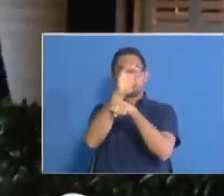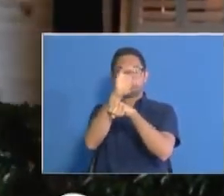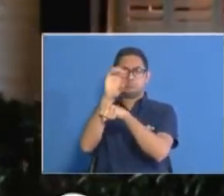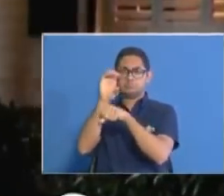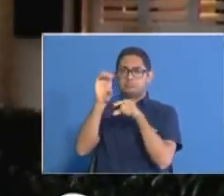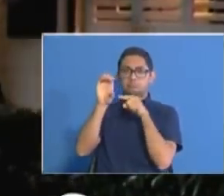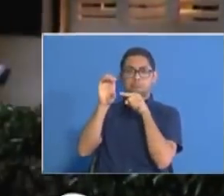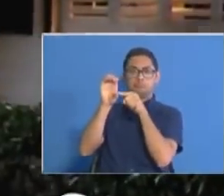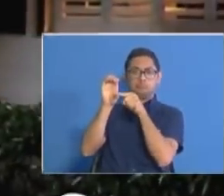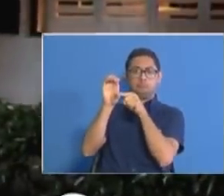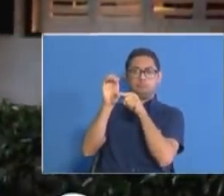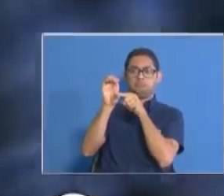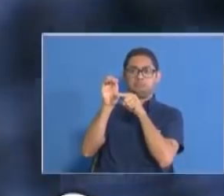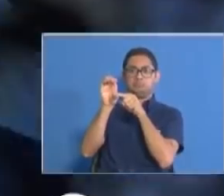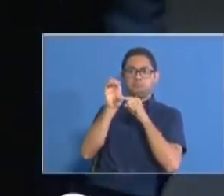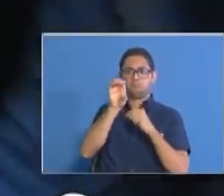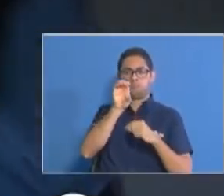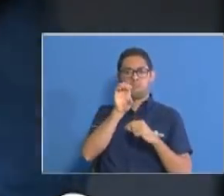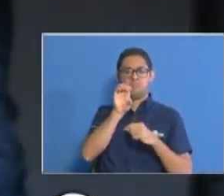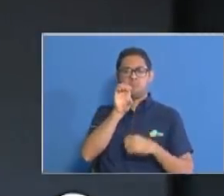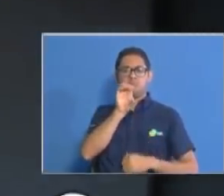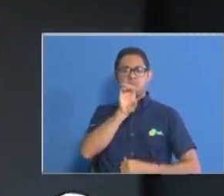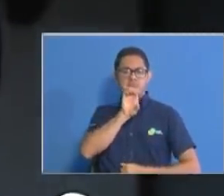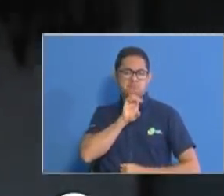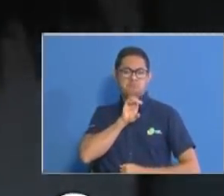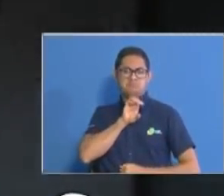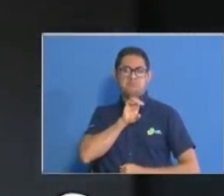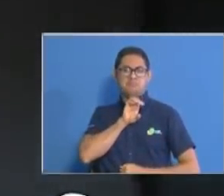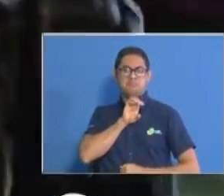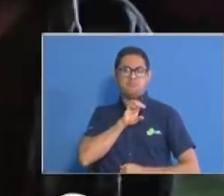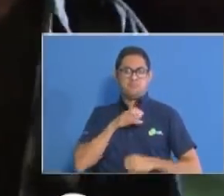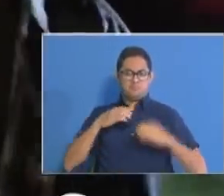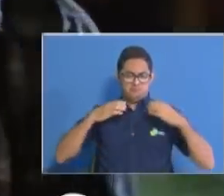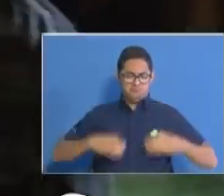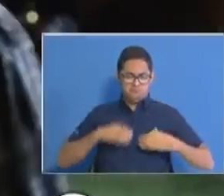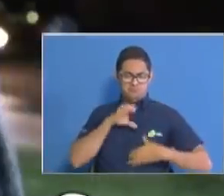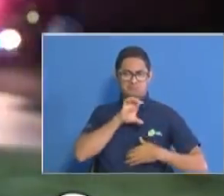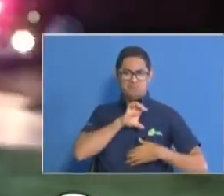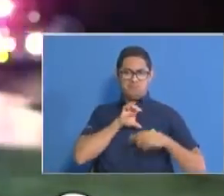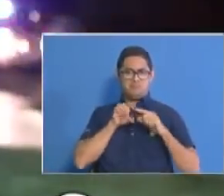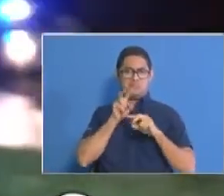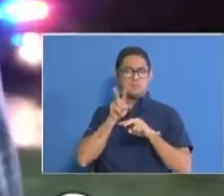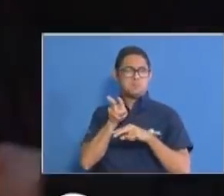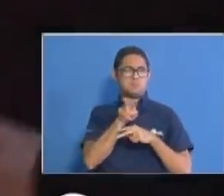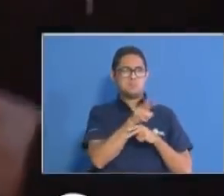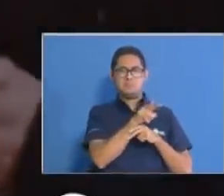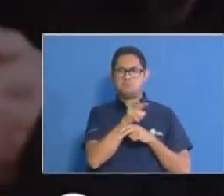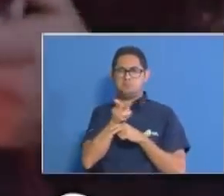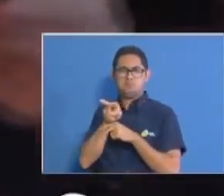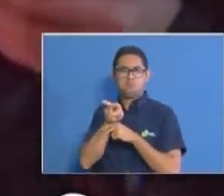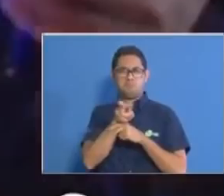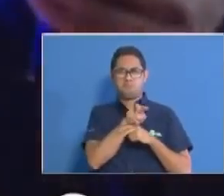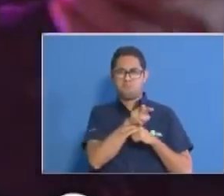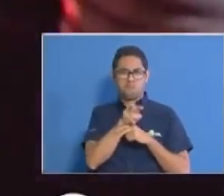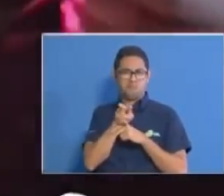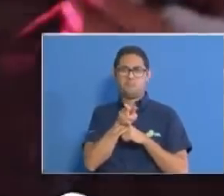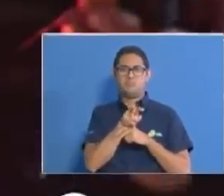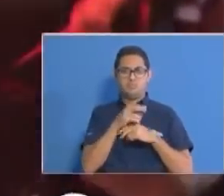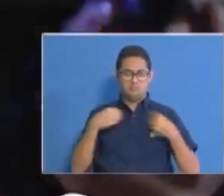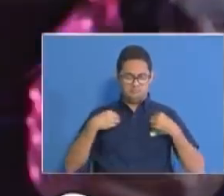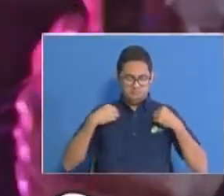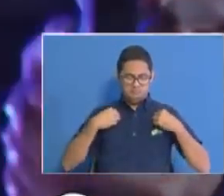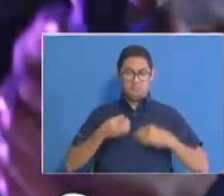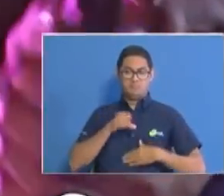software que se activan de forma inmediata durante el servicio policial de las unidades son cámaras incorporadas